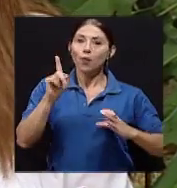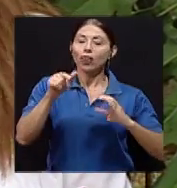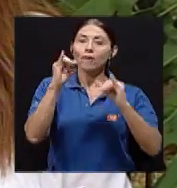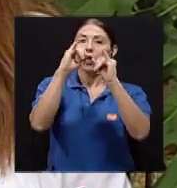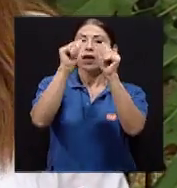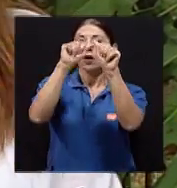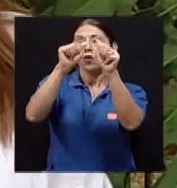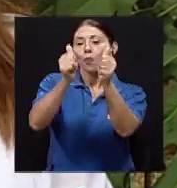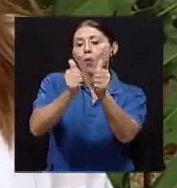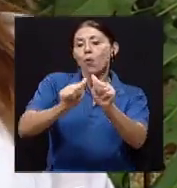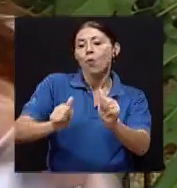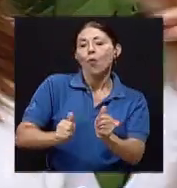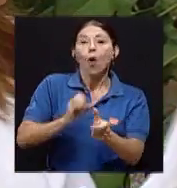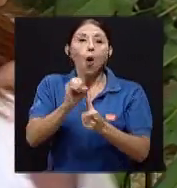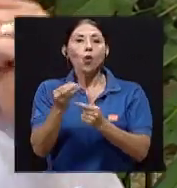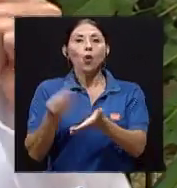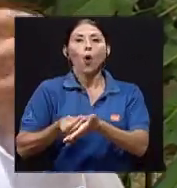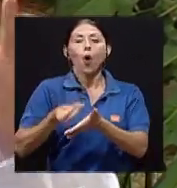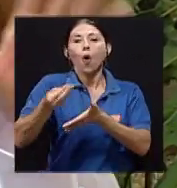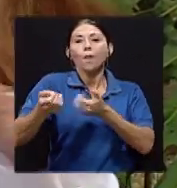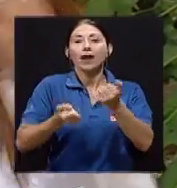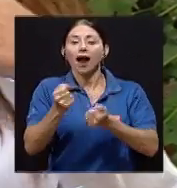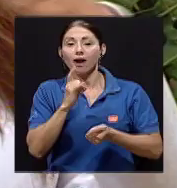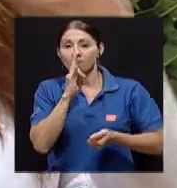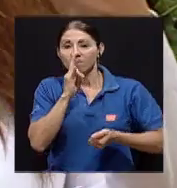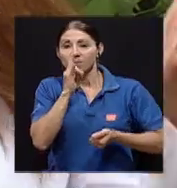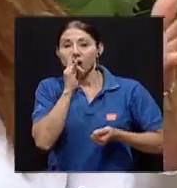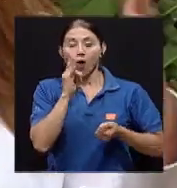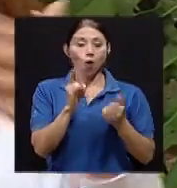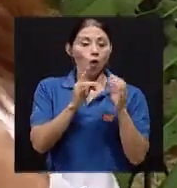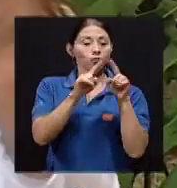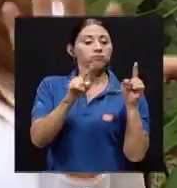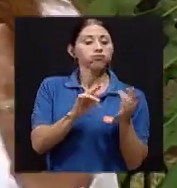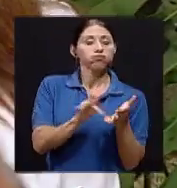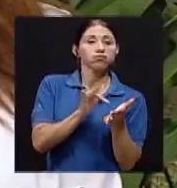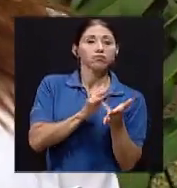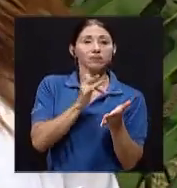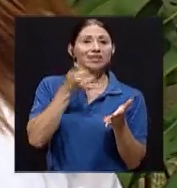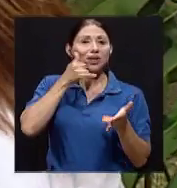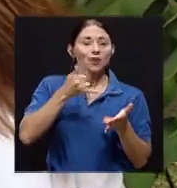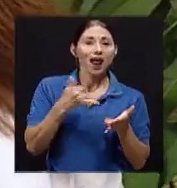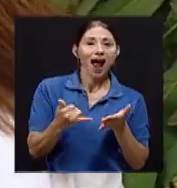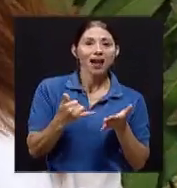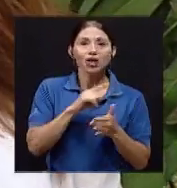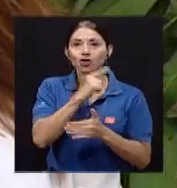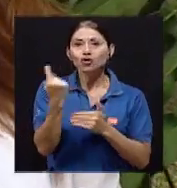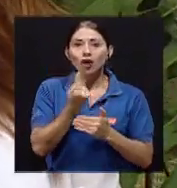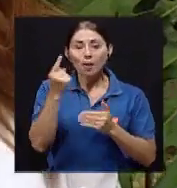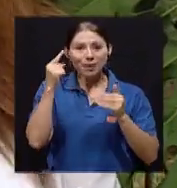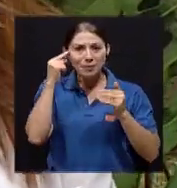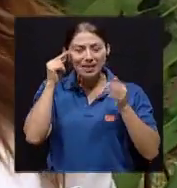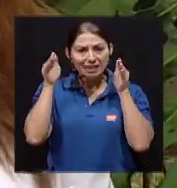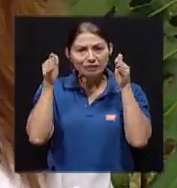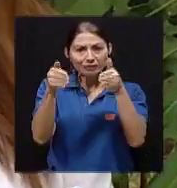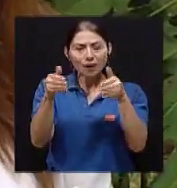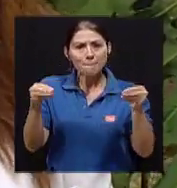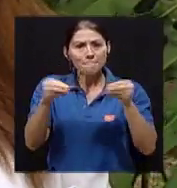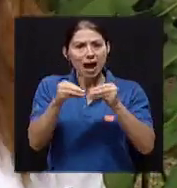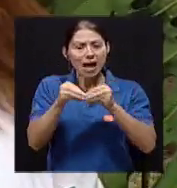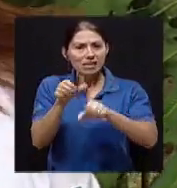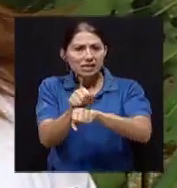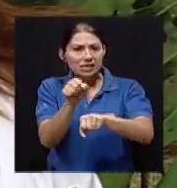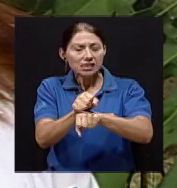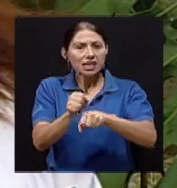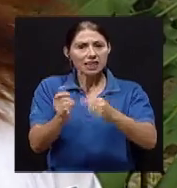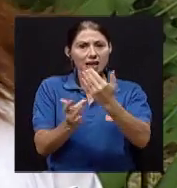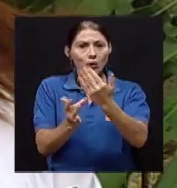desecha. Y también el último celular, todo lo más tecnológico. Desde ese punto de vista, entonces, ¿qué recomendaciones también?